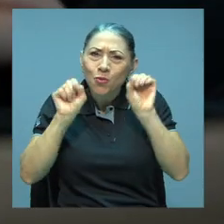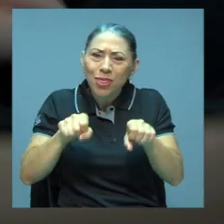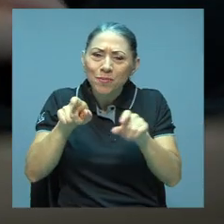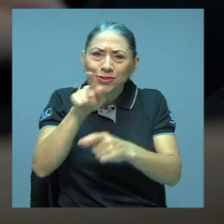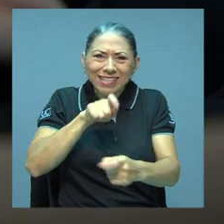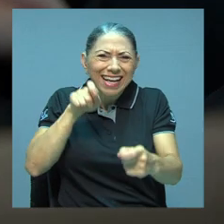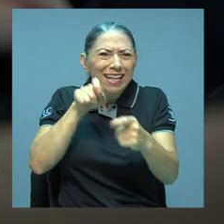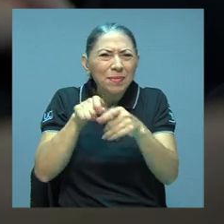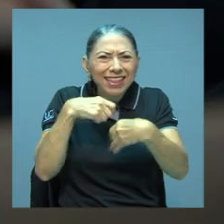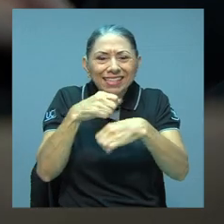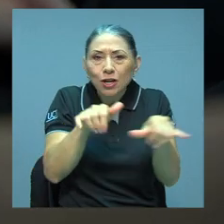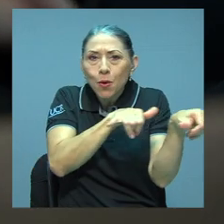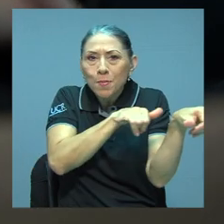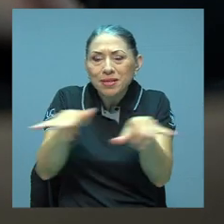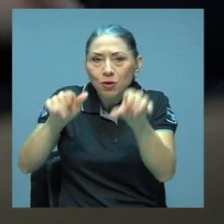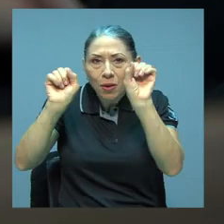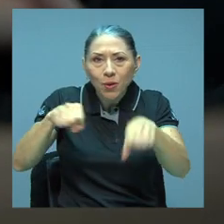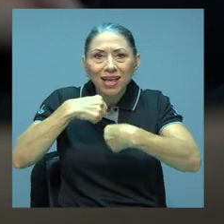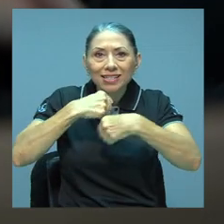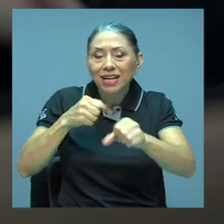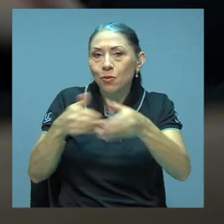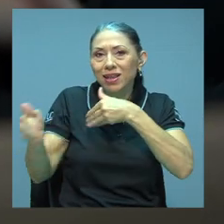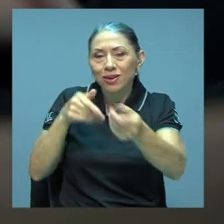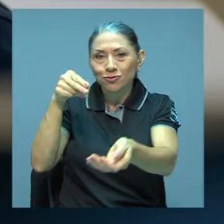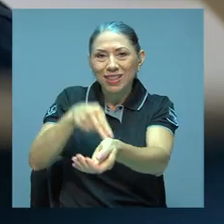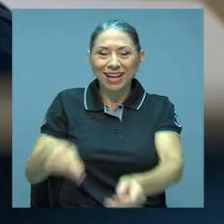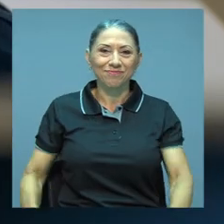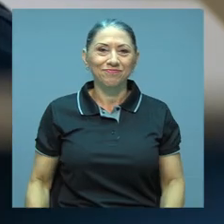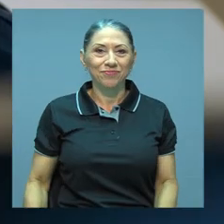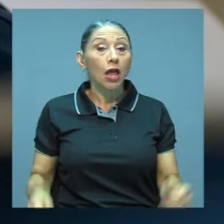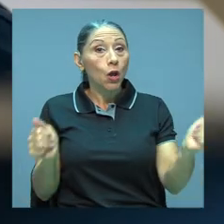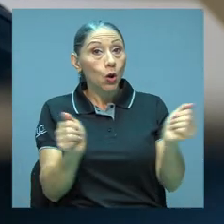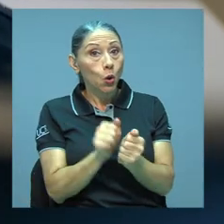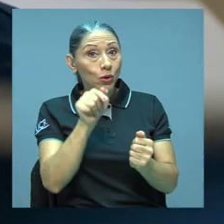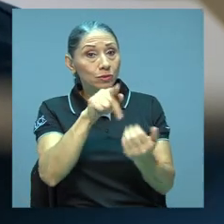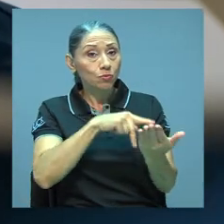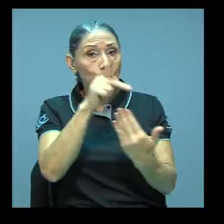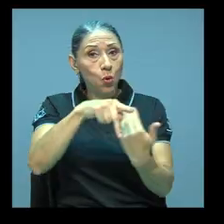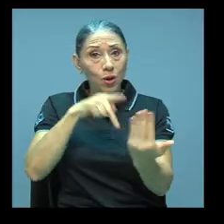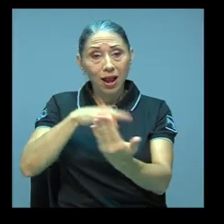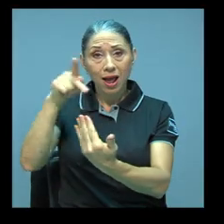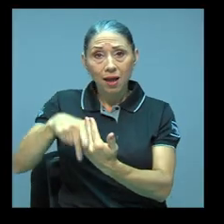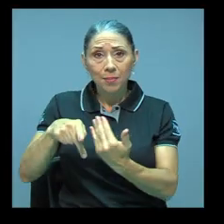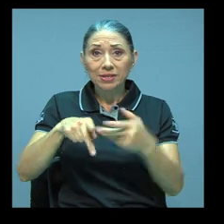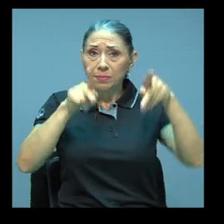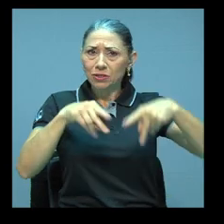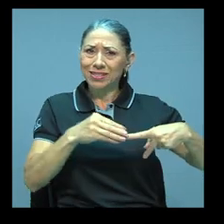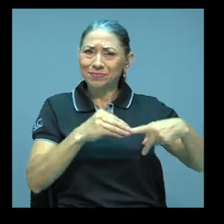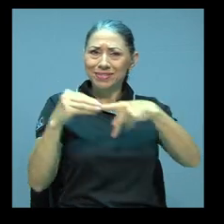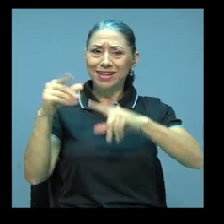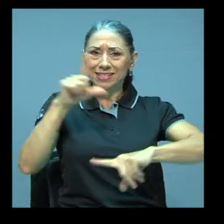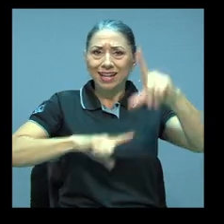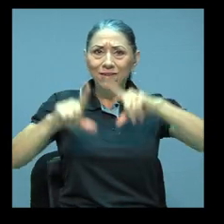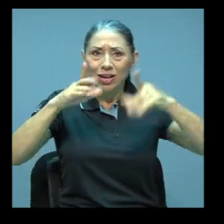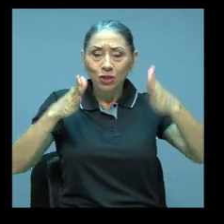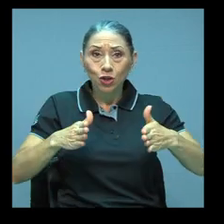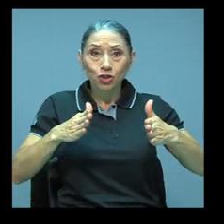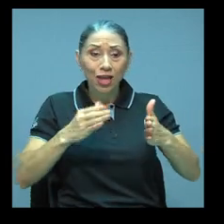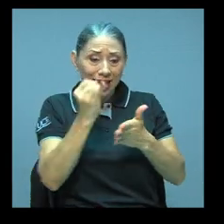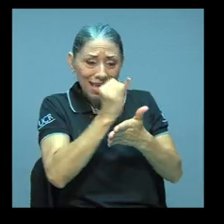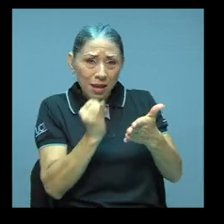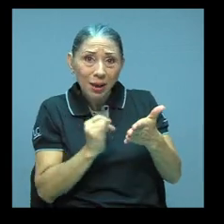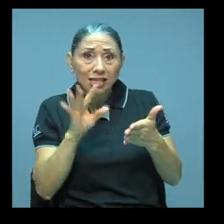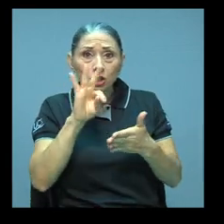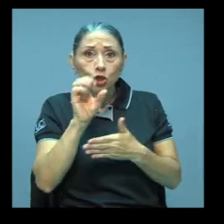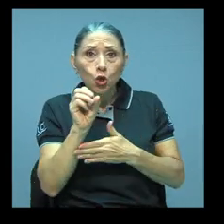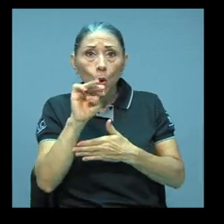lo mismo que sucedería o que podrían hacer en cualquier hospital. A través de estos programas, los especialistas de laboratorio procesan las imágenes